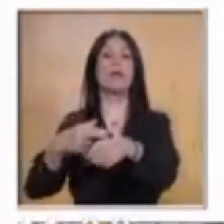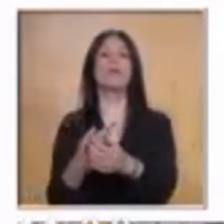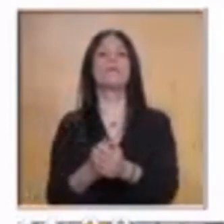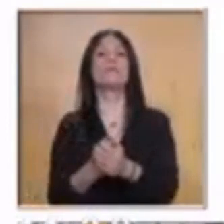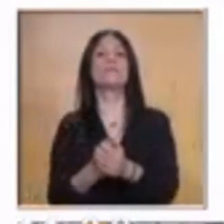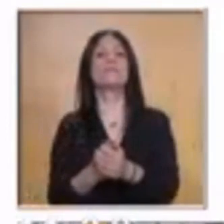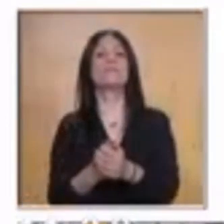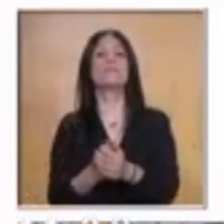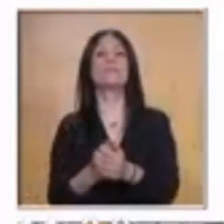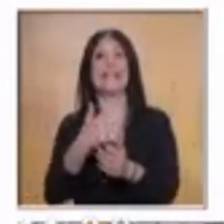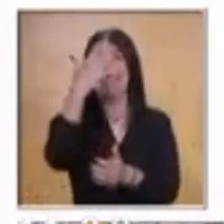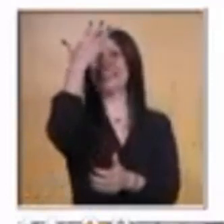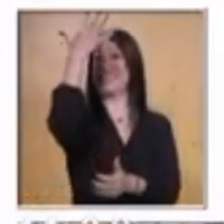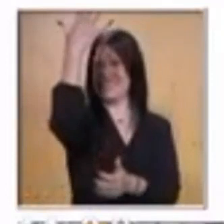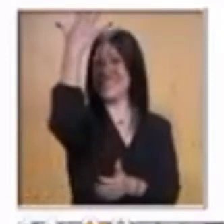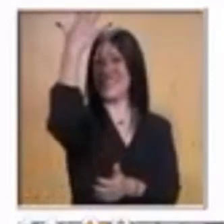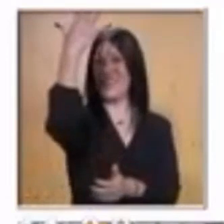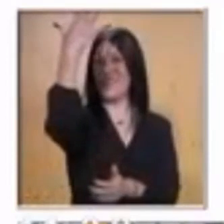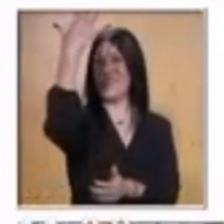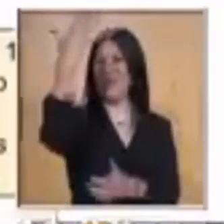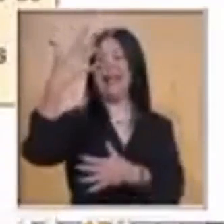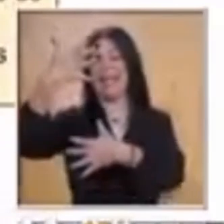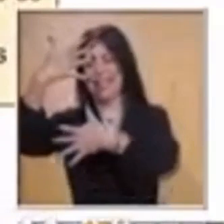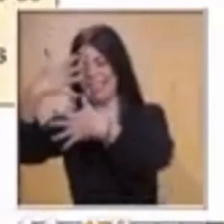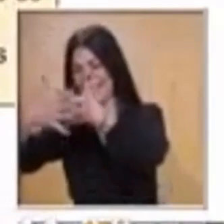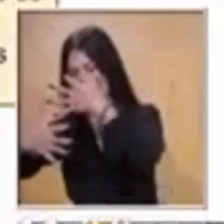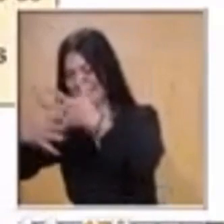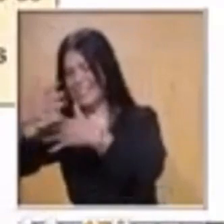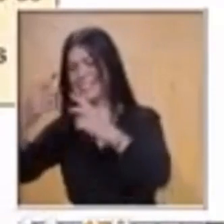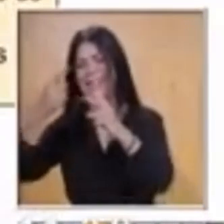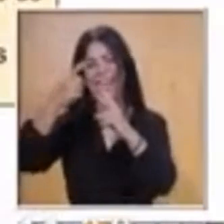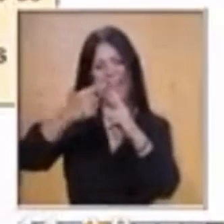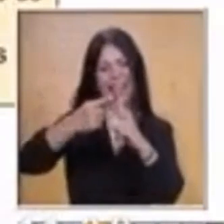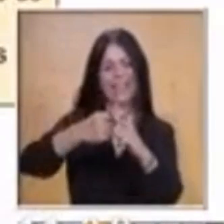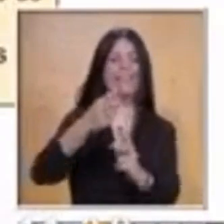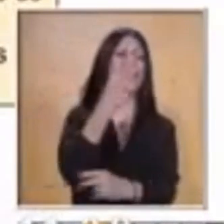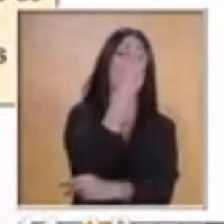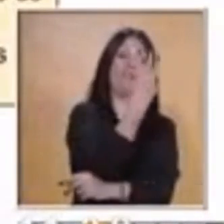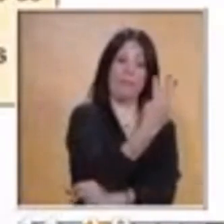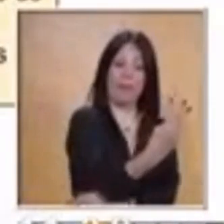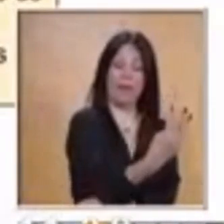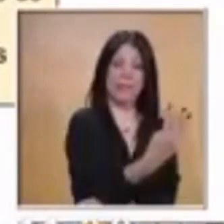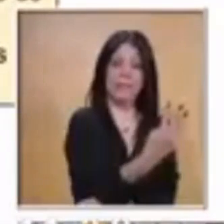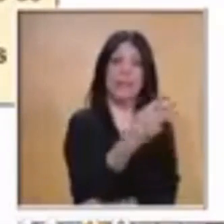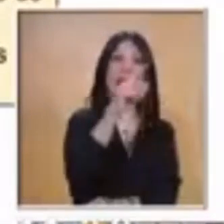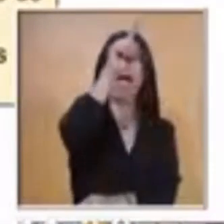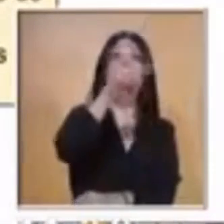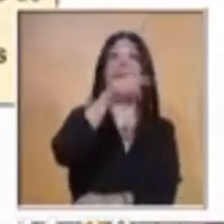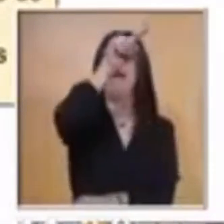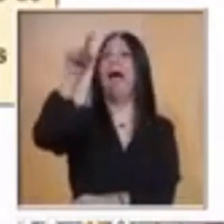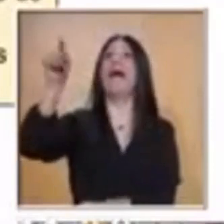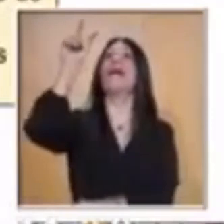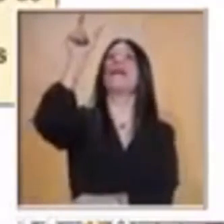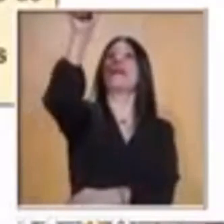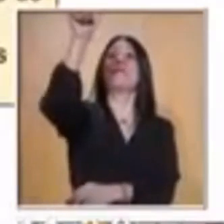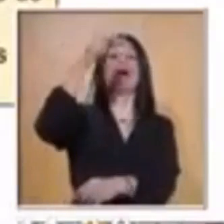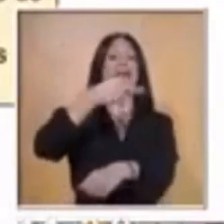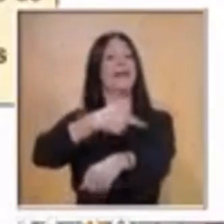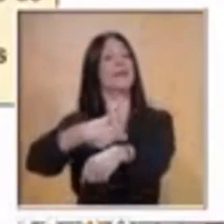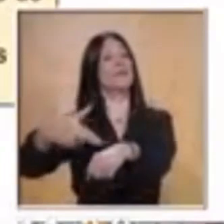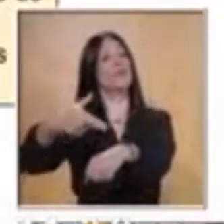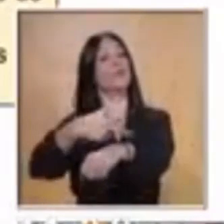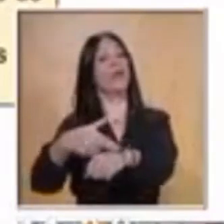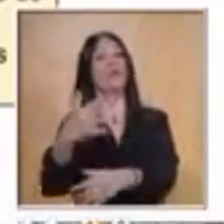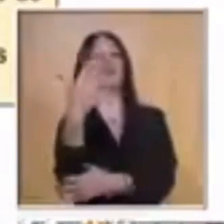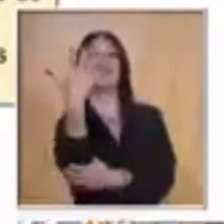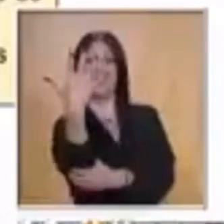5, ¿verdad? 15 entre 3, 3 por 5 da a 15. 15, recuerden